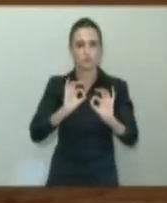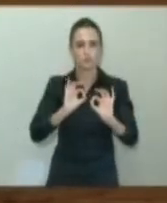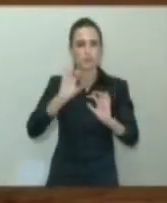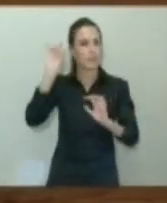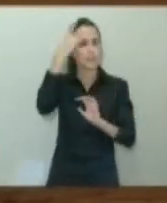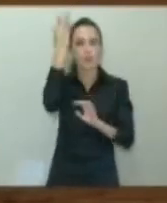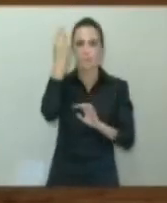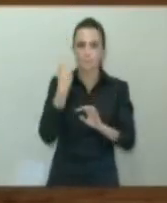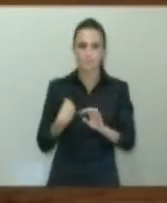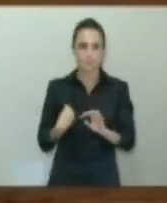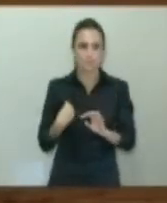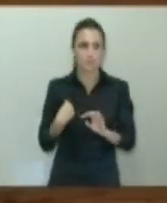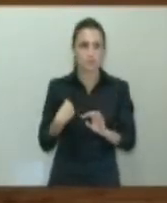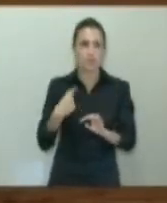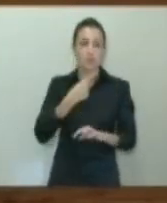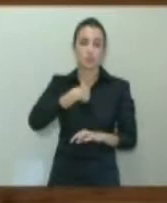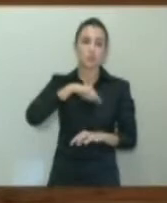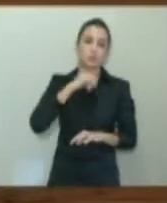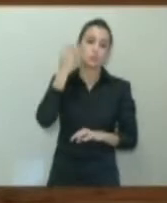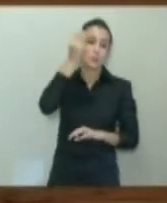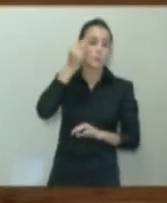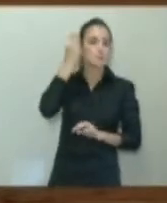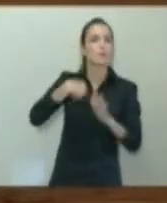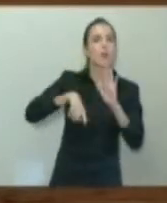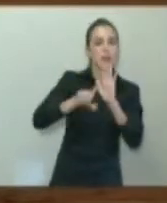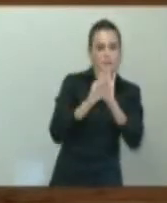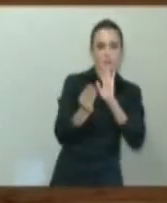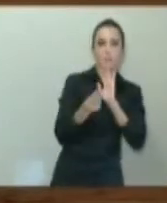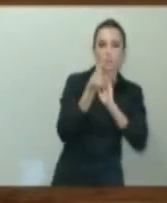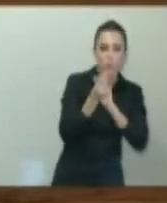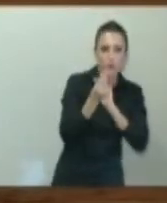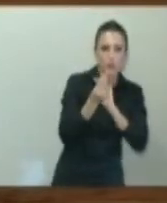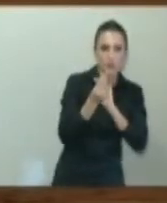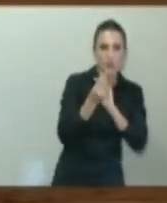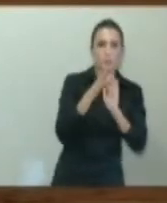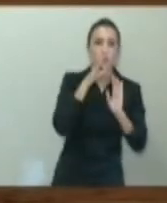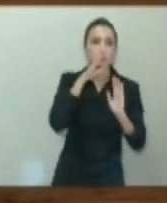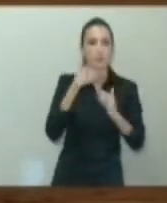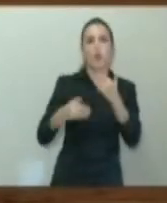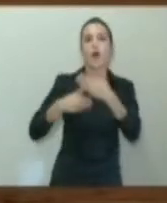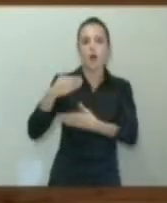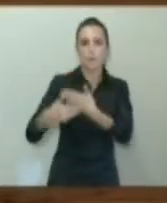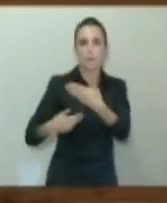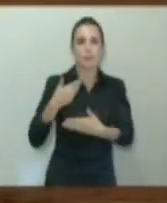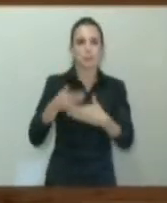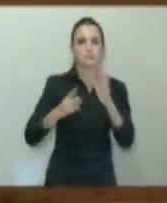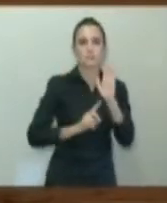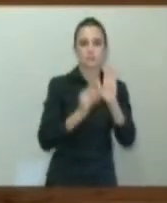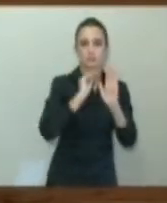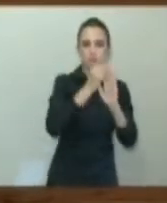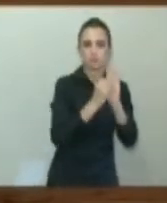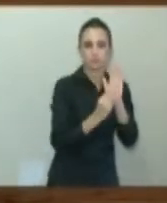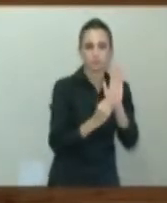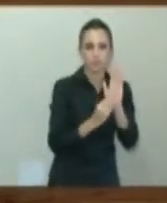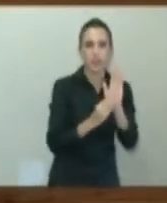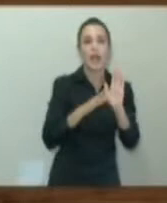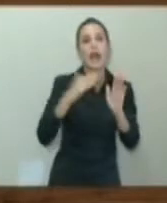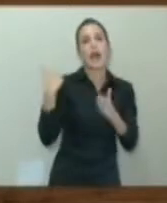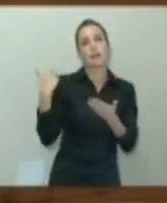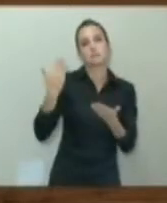Ley de Juego y Apuestas?